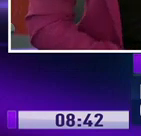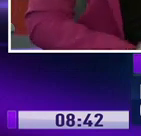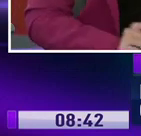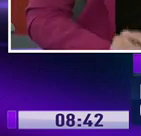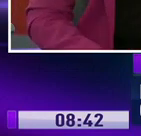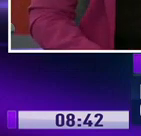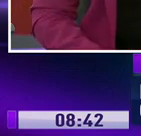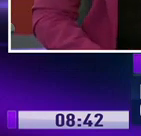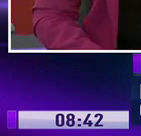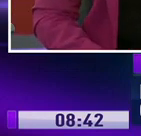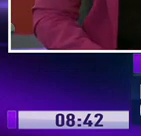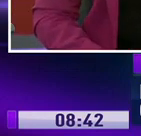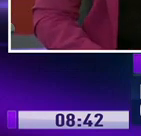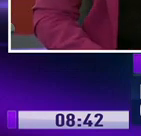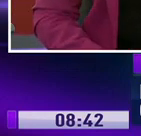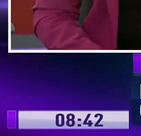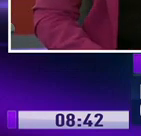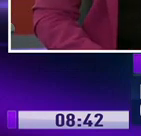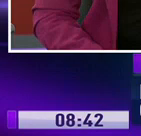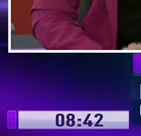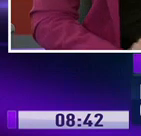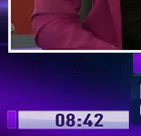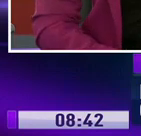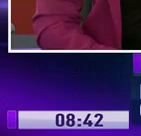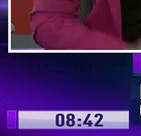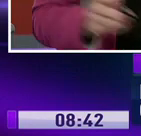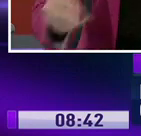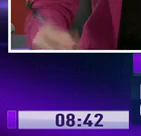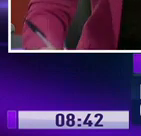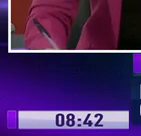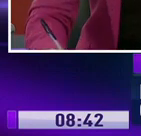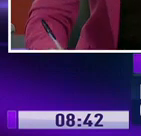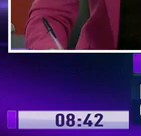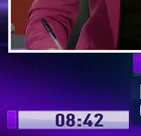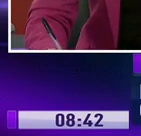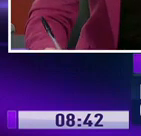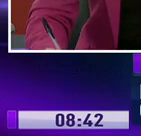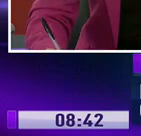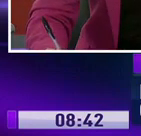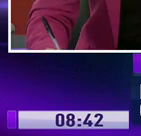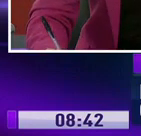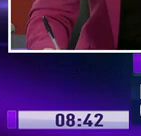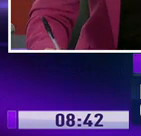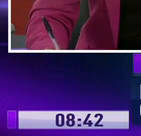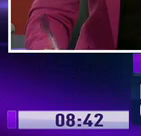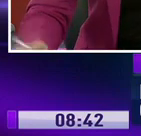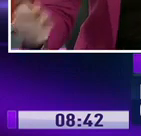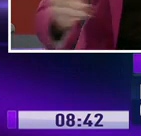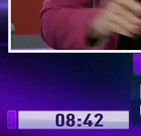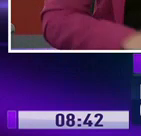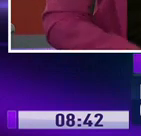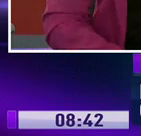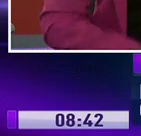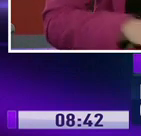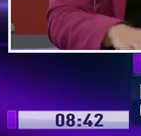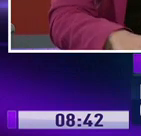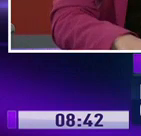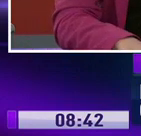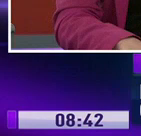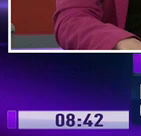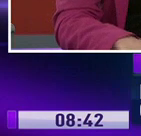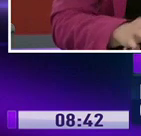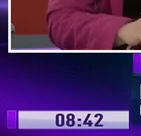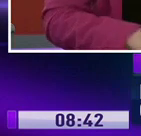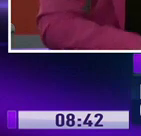que han sido descartados han sido, como lo mencioné, 3.139 casos, de los cuales dieron negativo para la prueba de COVID. Pero es